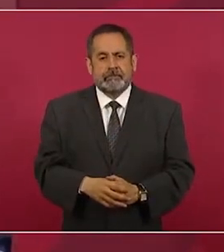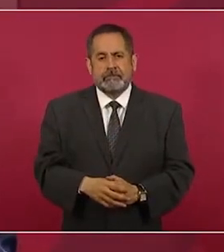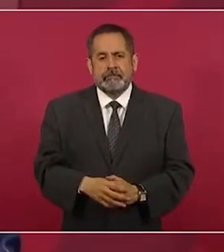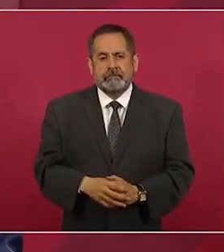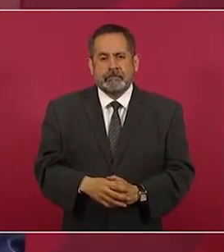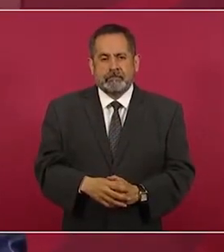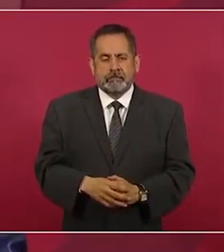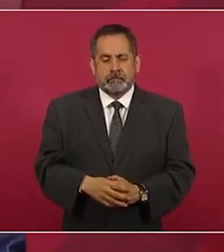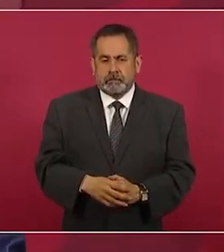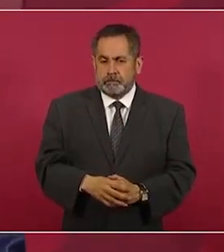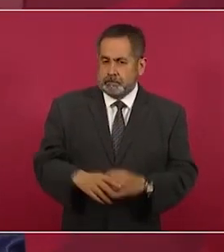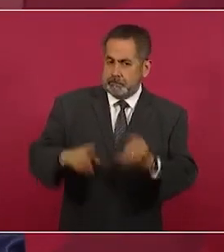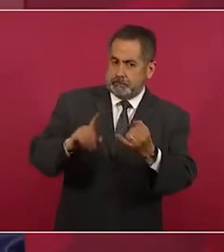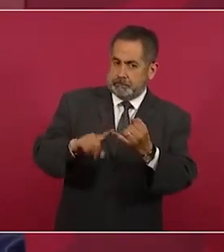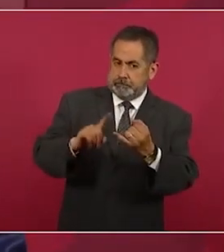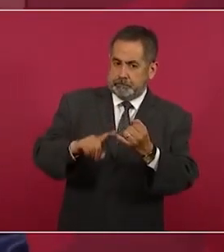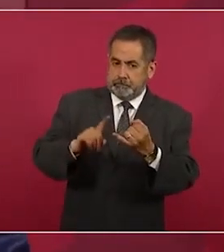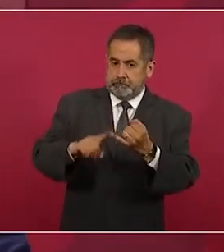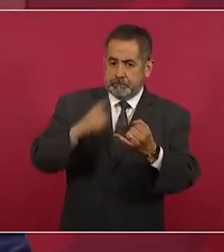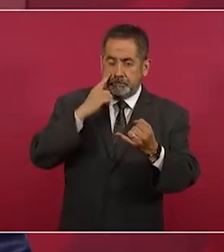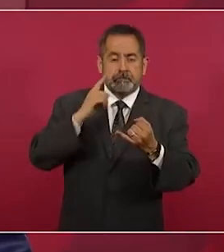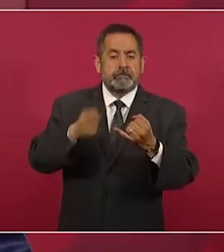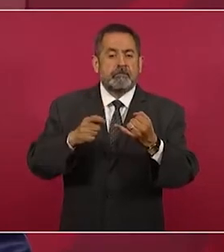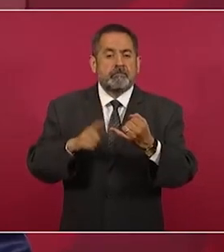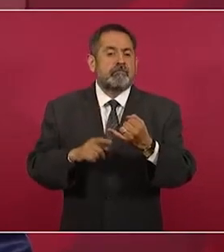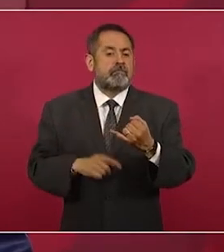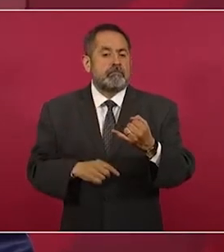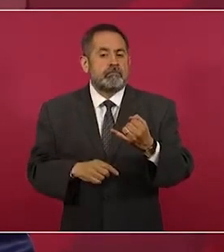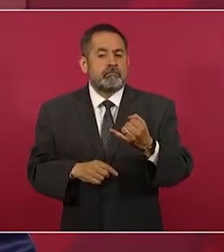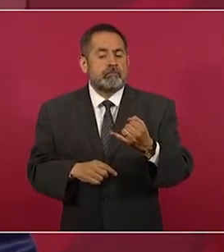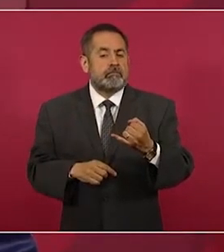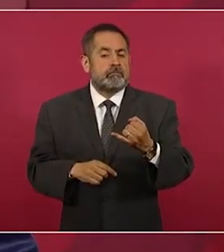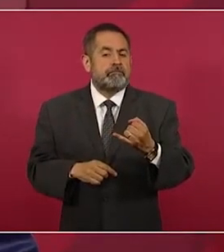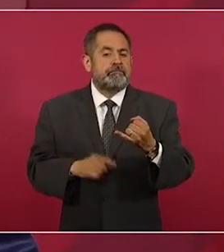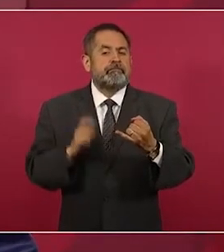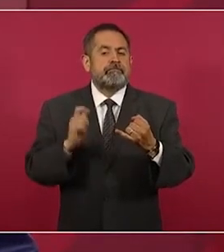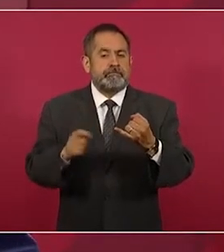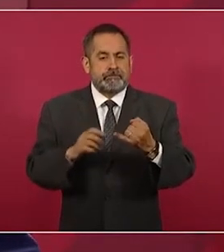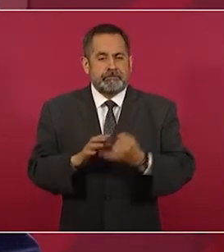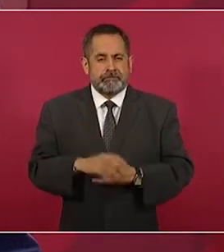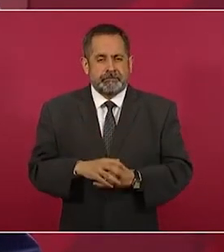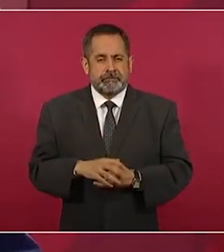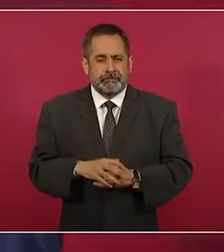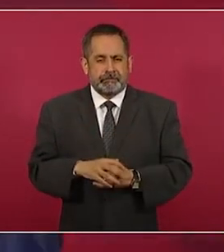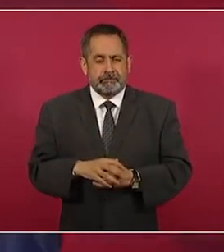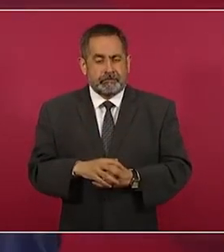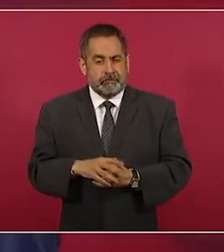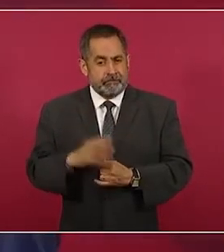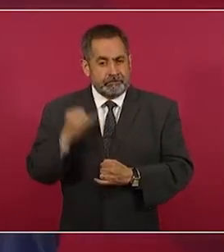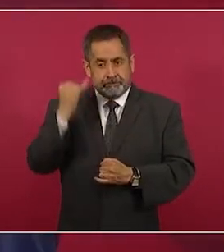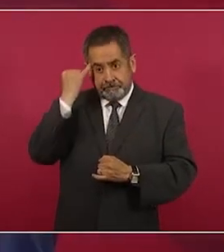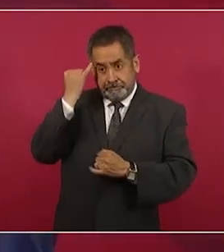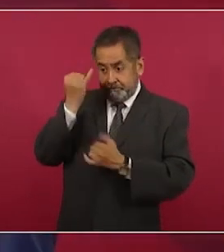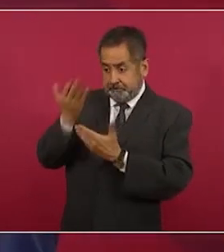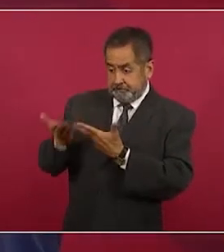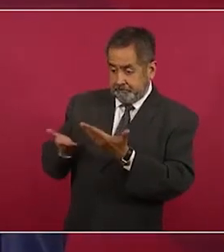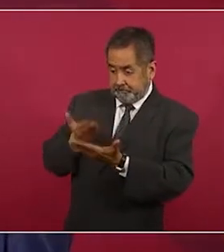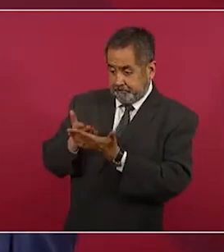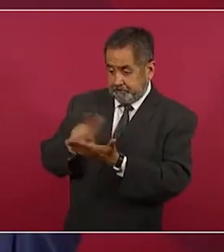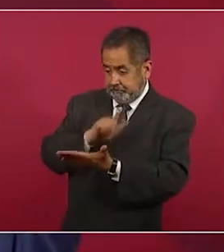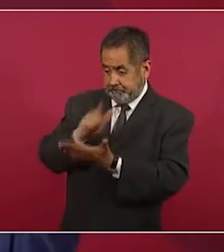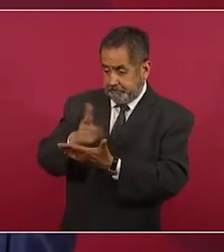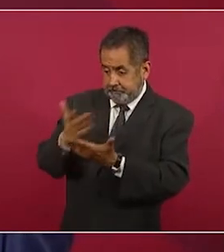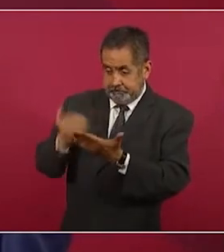Primero, que llevaba mucho tiempo en que una iniciativa del